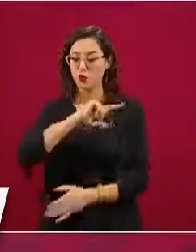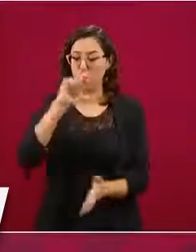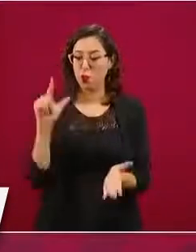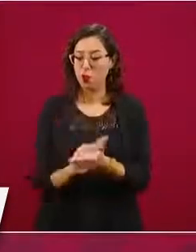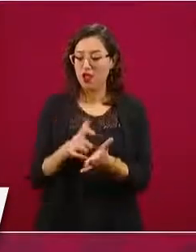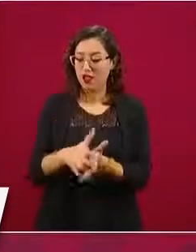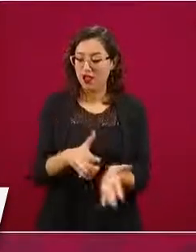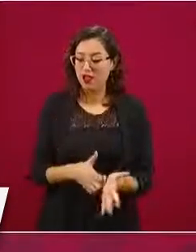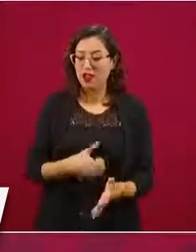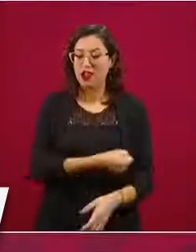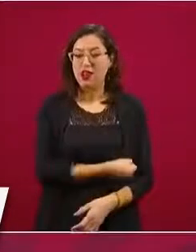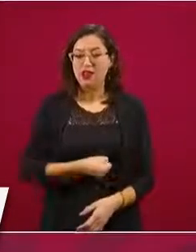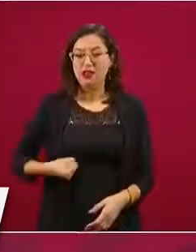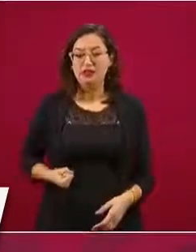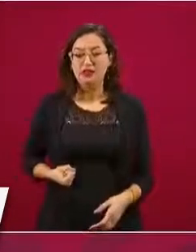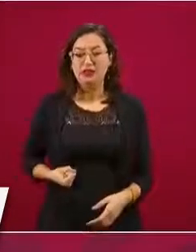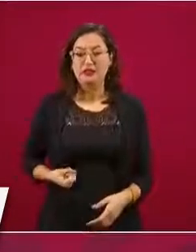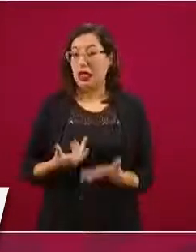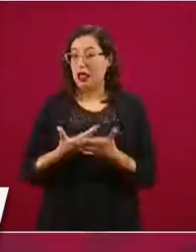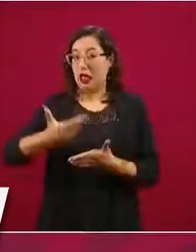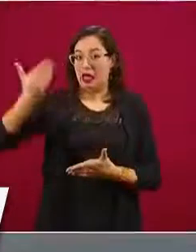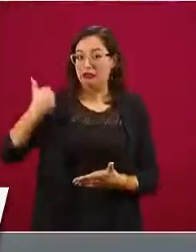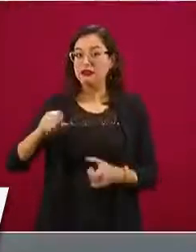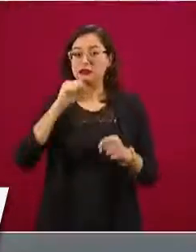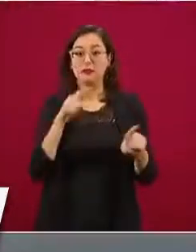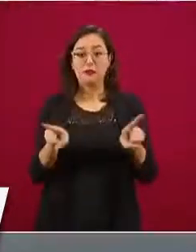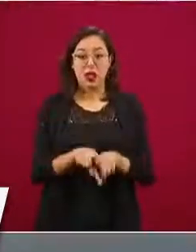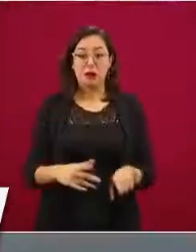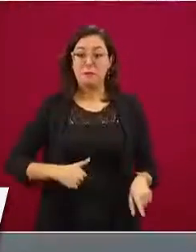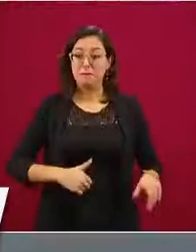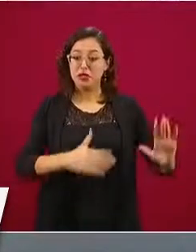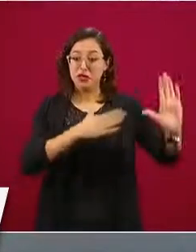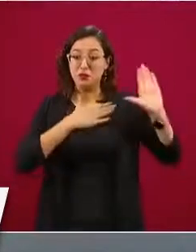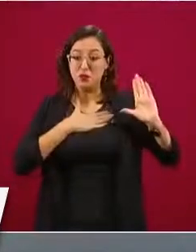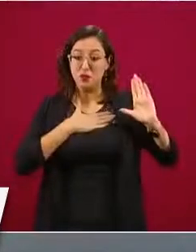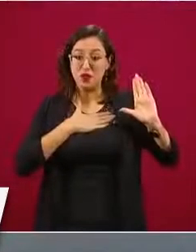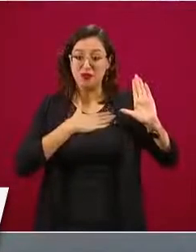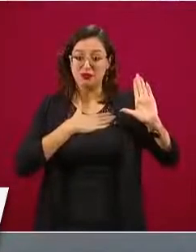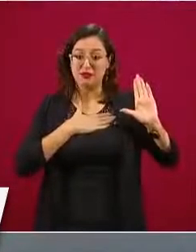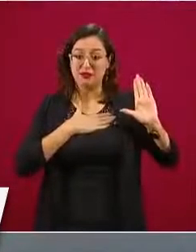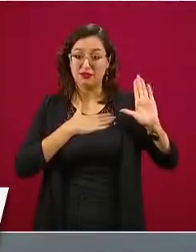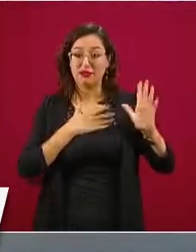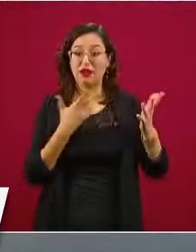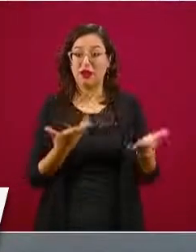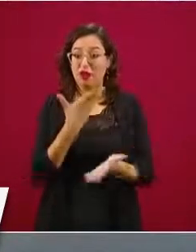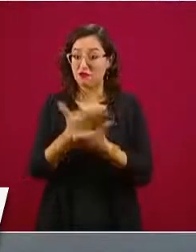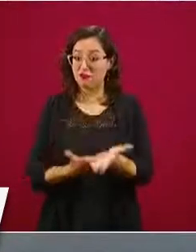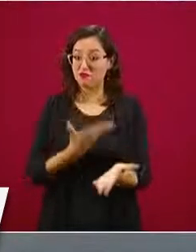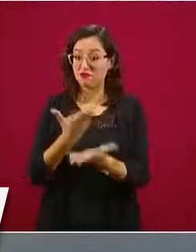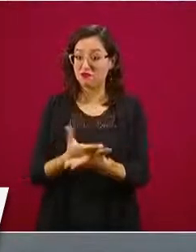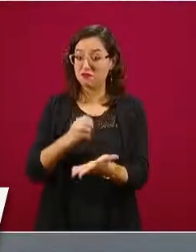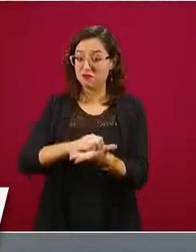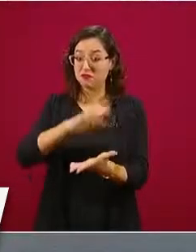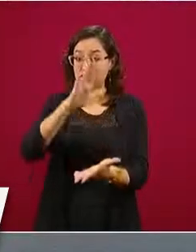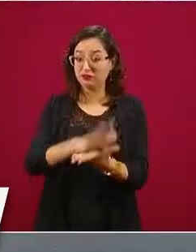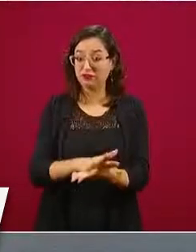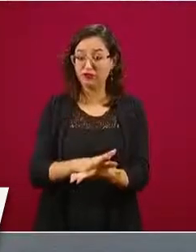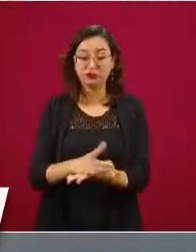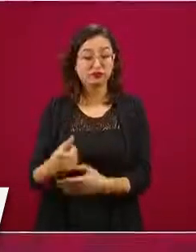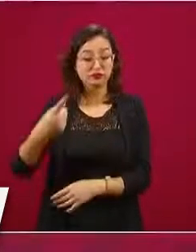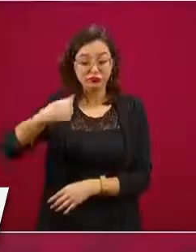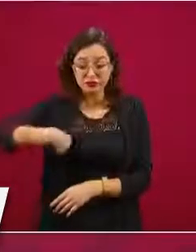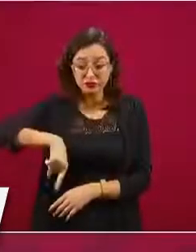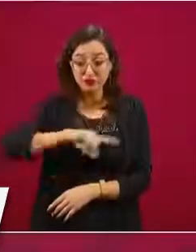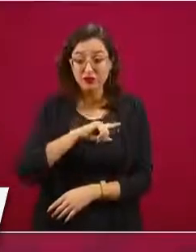antes, en mis compromisos de campaña, dejé establecido que no íbamos a comprar